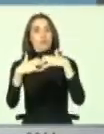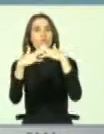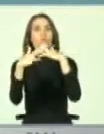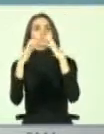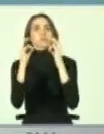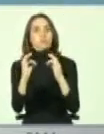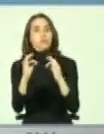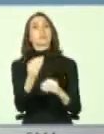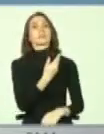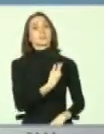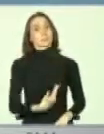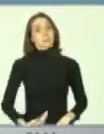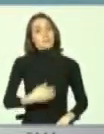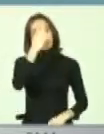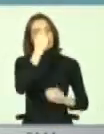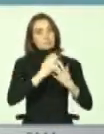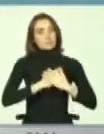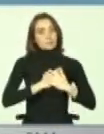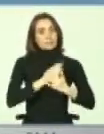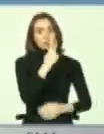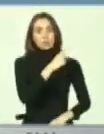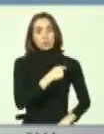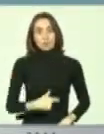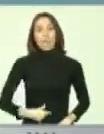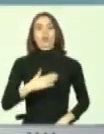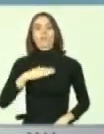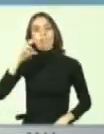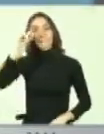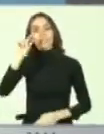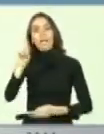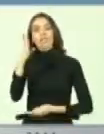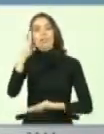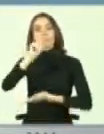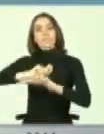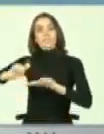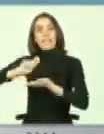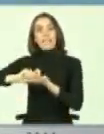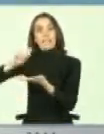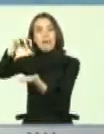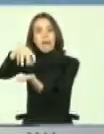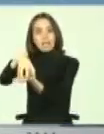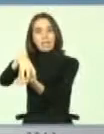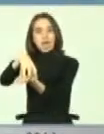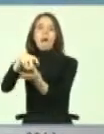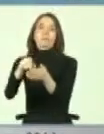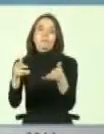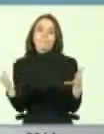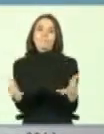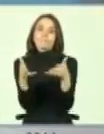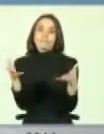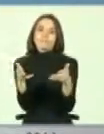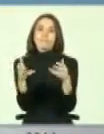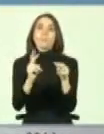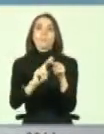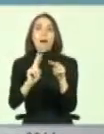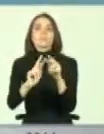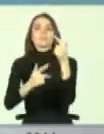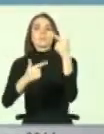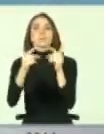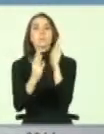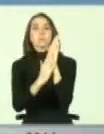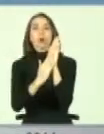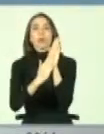Presidenta Bachelet se ha propuesto crear una subsecretaría, yo espero que eso sea el impulso necesario para generar políticas públicas